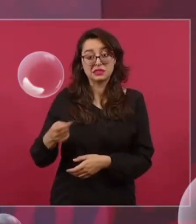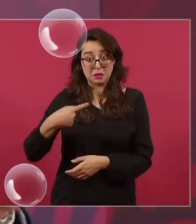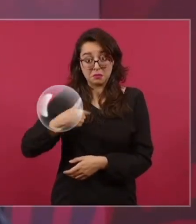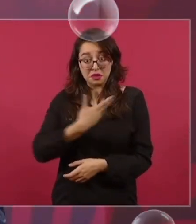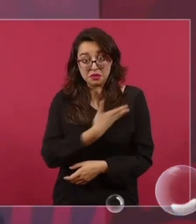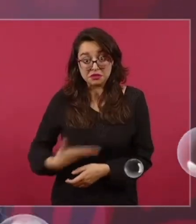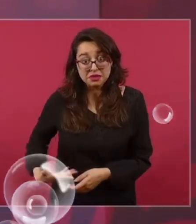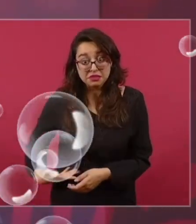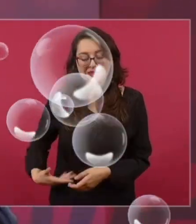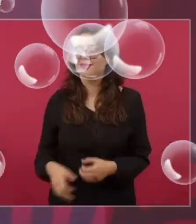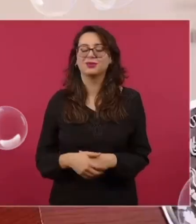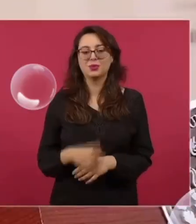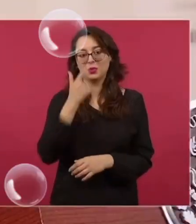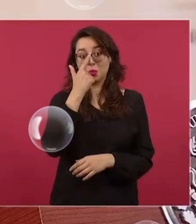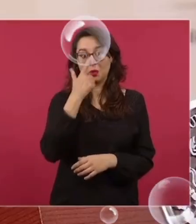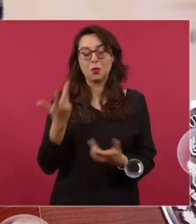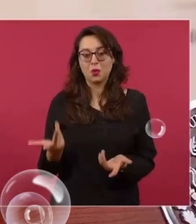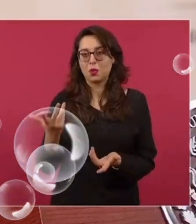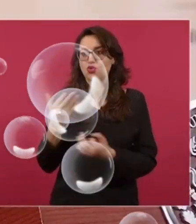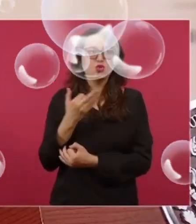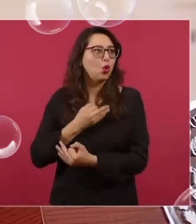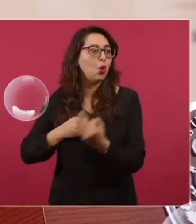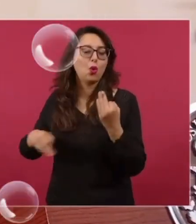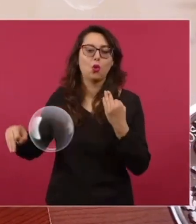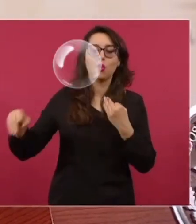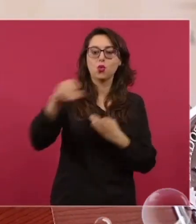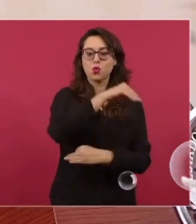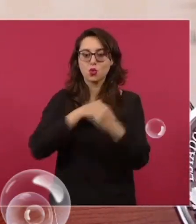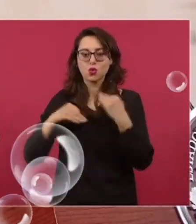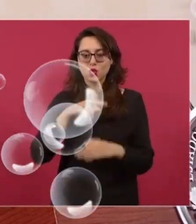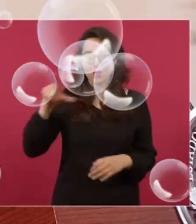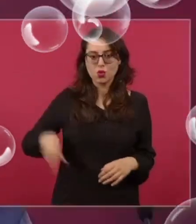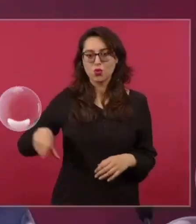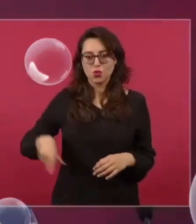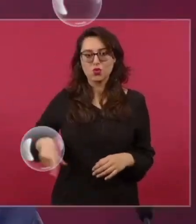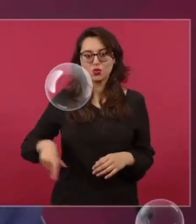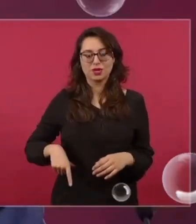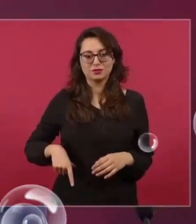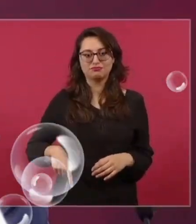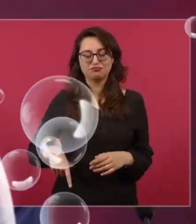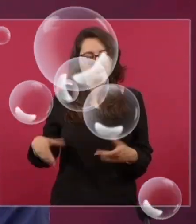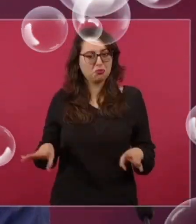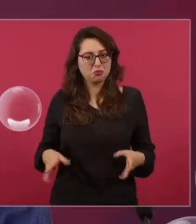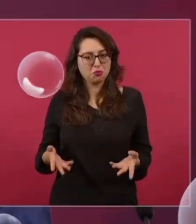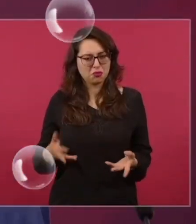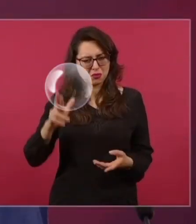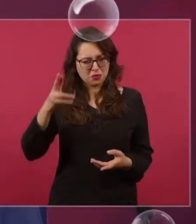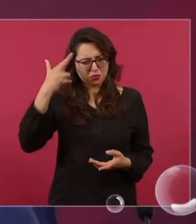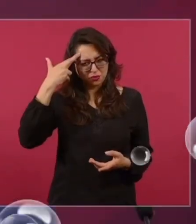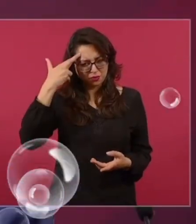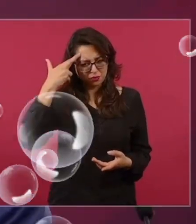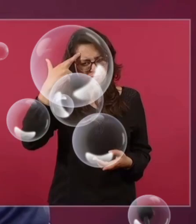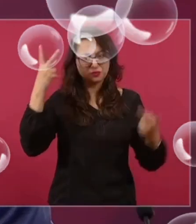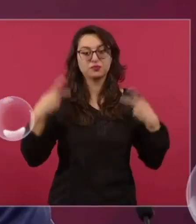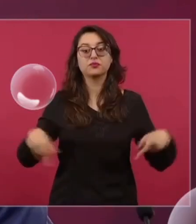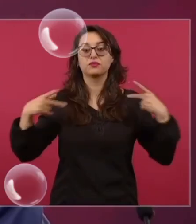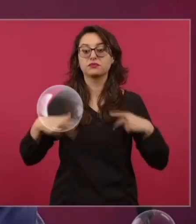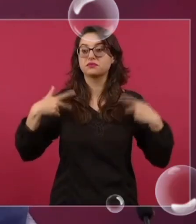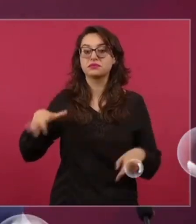recojo y todos, todos, todos, todos, ¿se acuerdan cuando hablaban del mal humor de la gente?